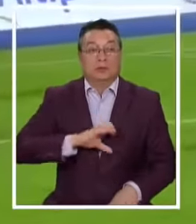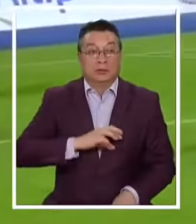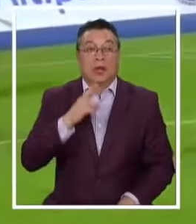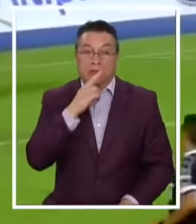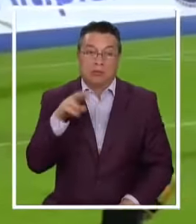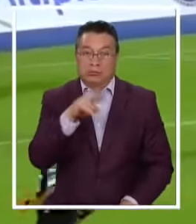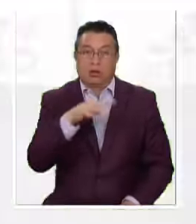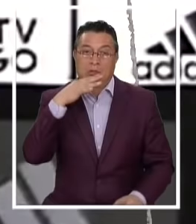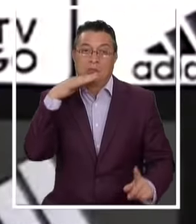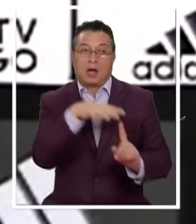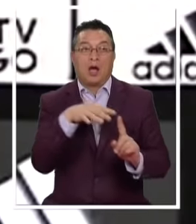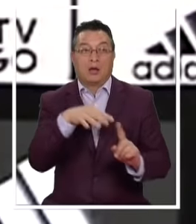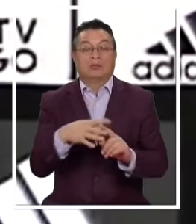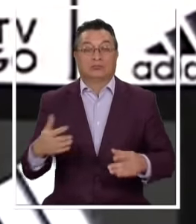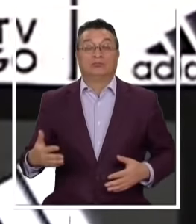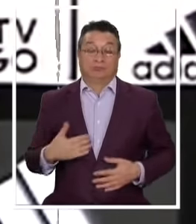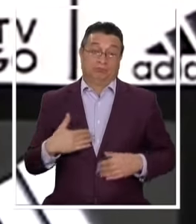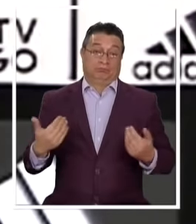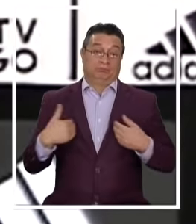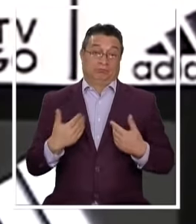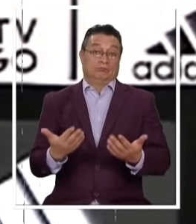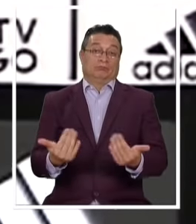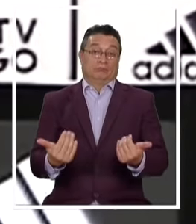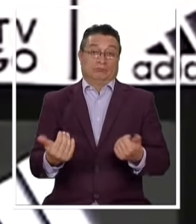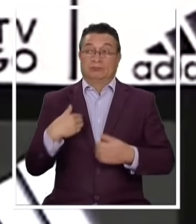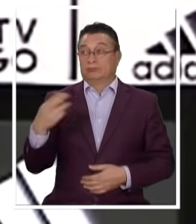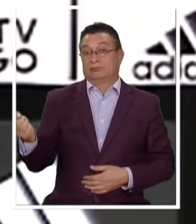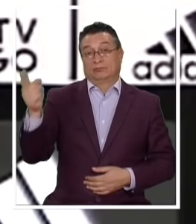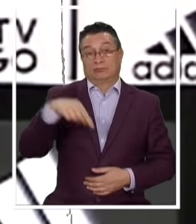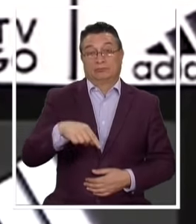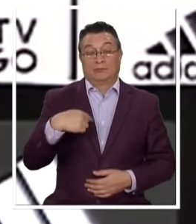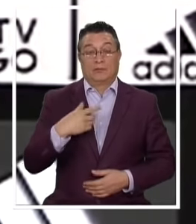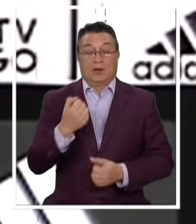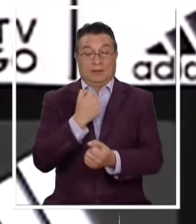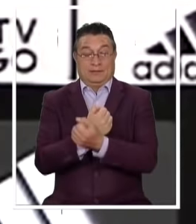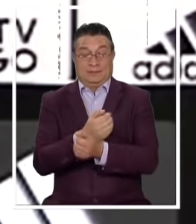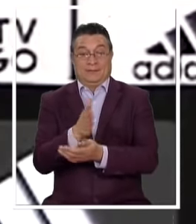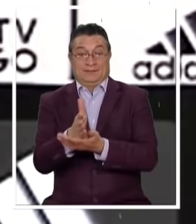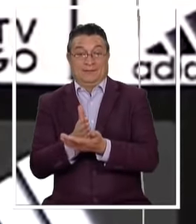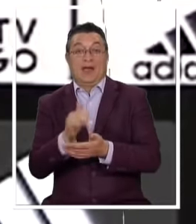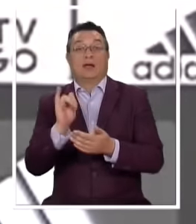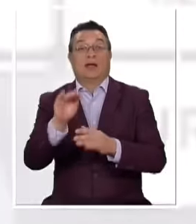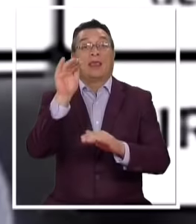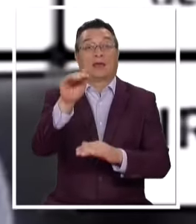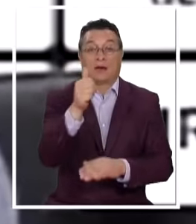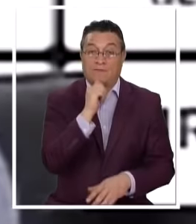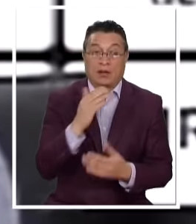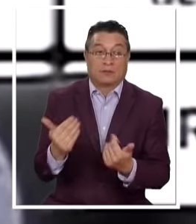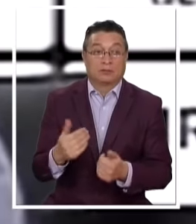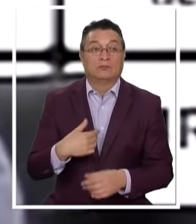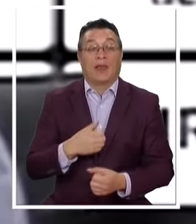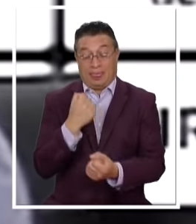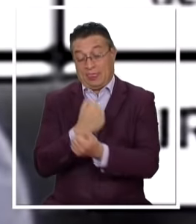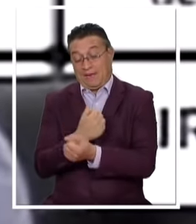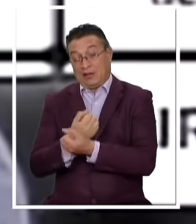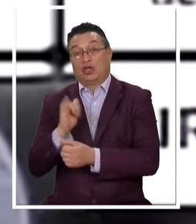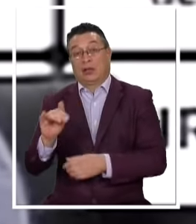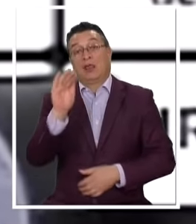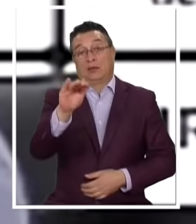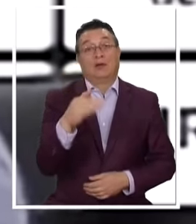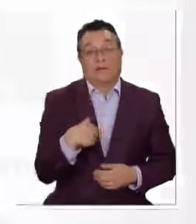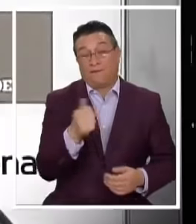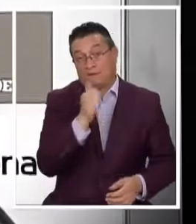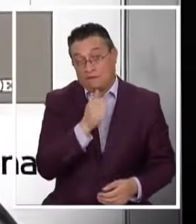repetitivas Estamos esperando La llegada Del marcador central Y del delantero Todavía El defensor Y el